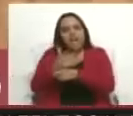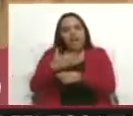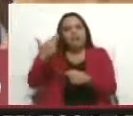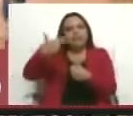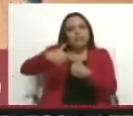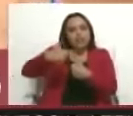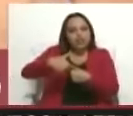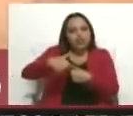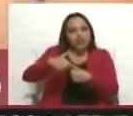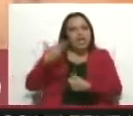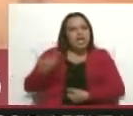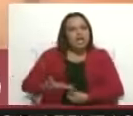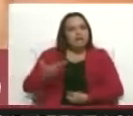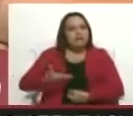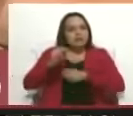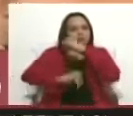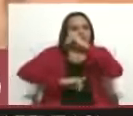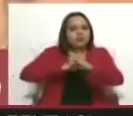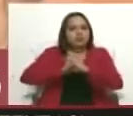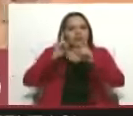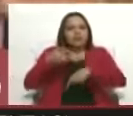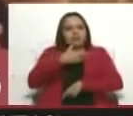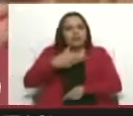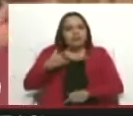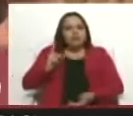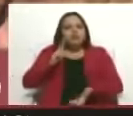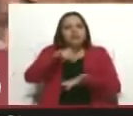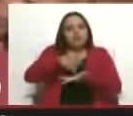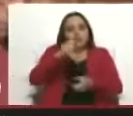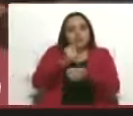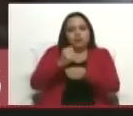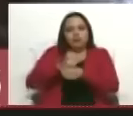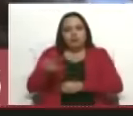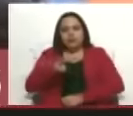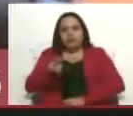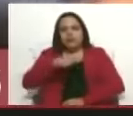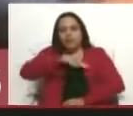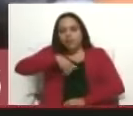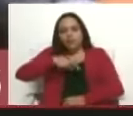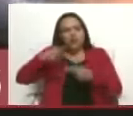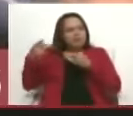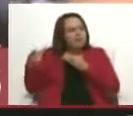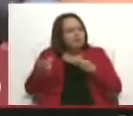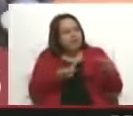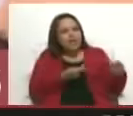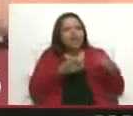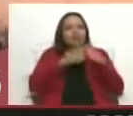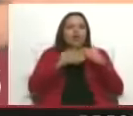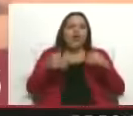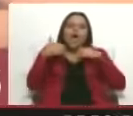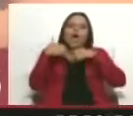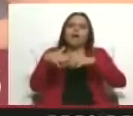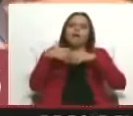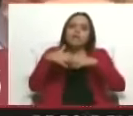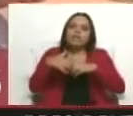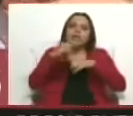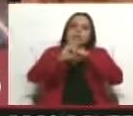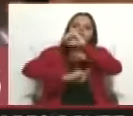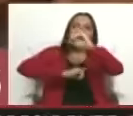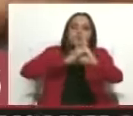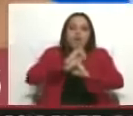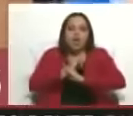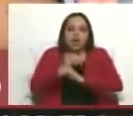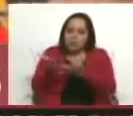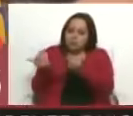como una empresa transnacional también que quiera venir a Venezuela. Nosotros le damos la bienvenida a todas las empresas transnacionales